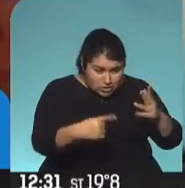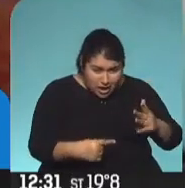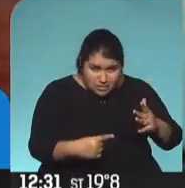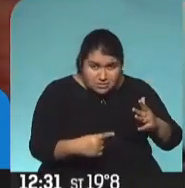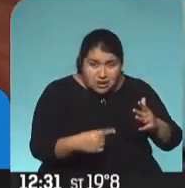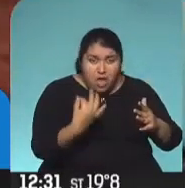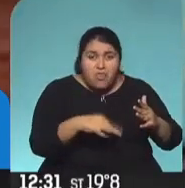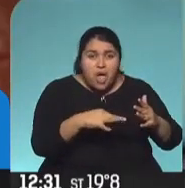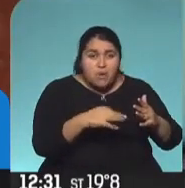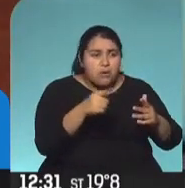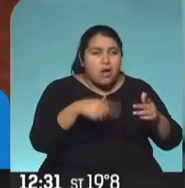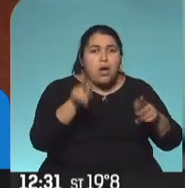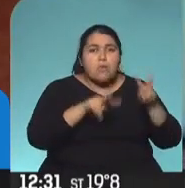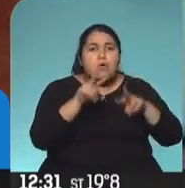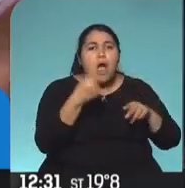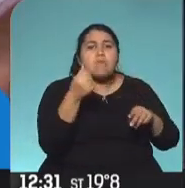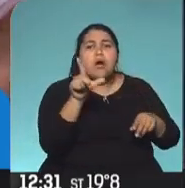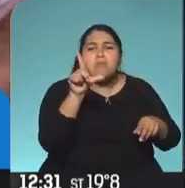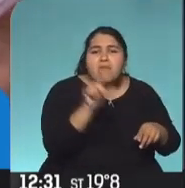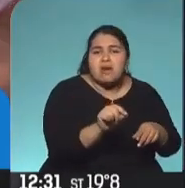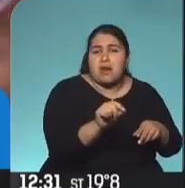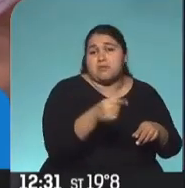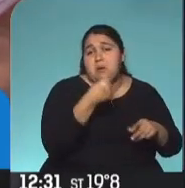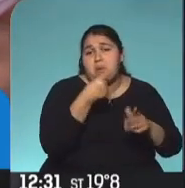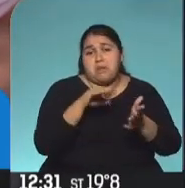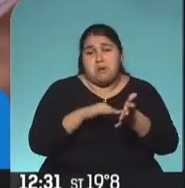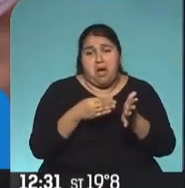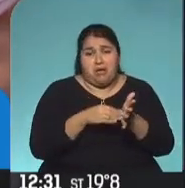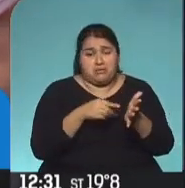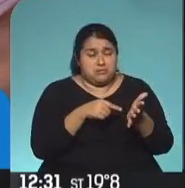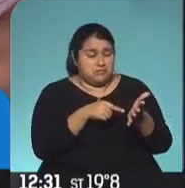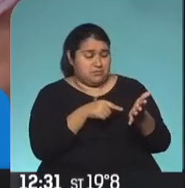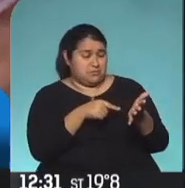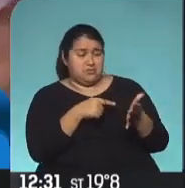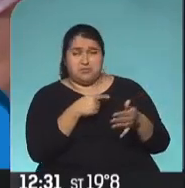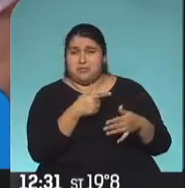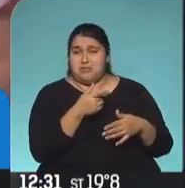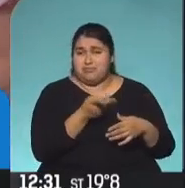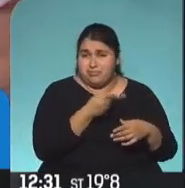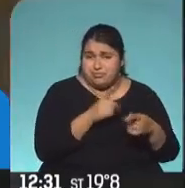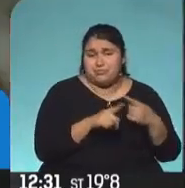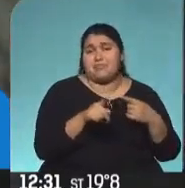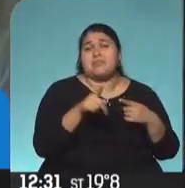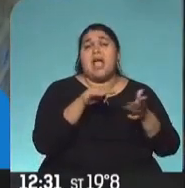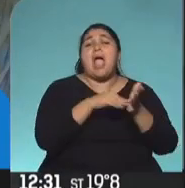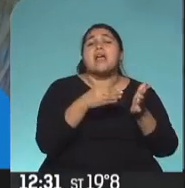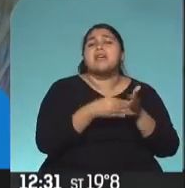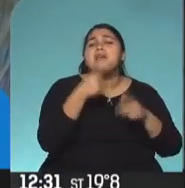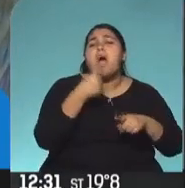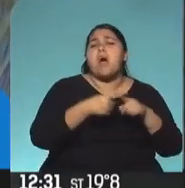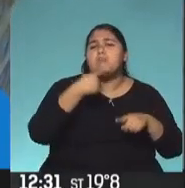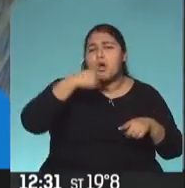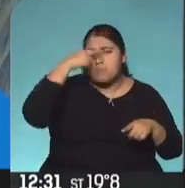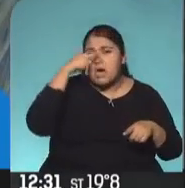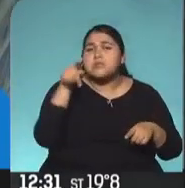elegir los más baratos disponibles en góndola. Sí, como por ejemplo el queso que por ahí tiene determinadas características o la leche. ¿Cuánto queso necesitas por mes? ¿Cuánto queso